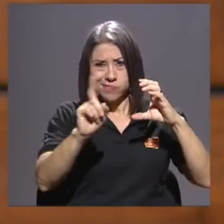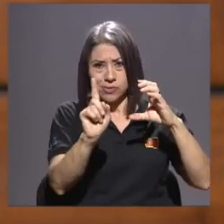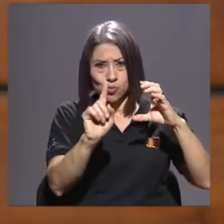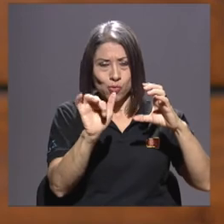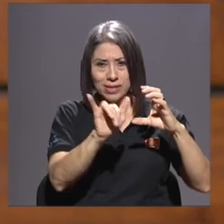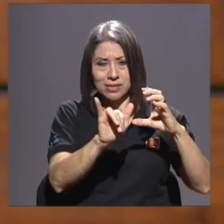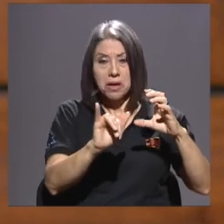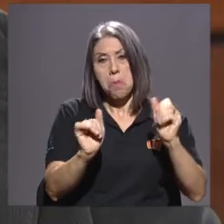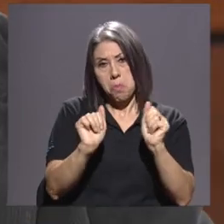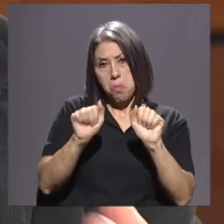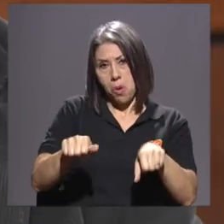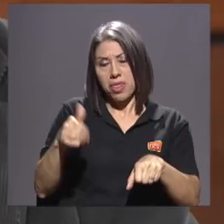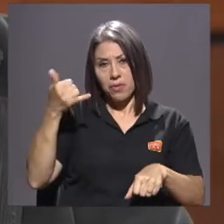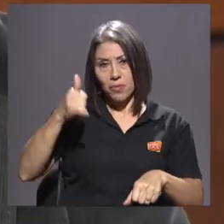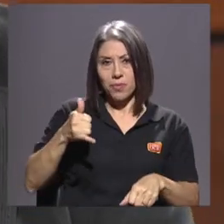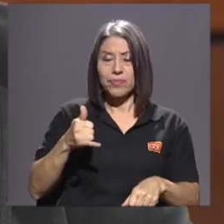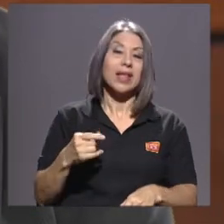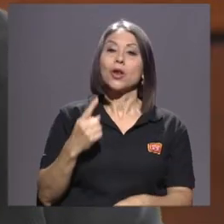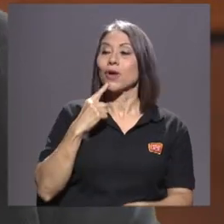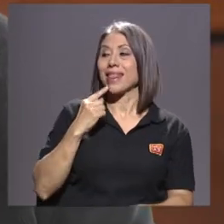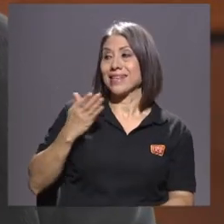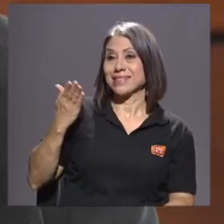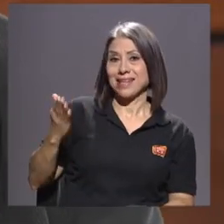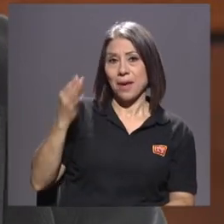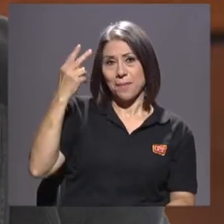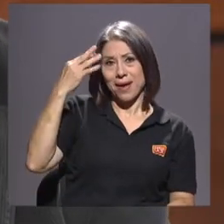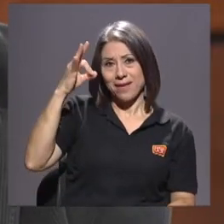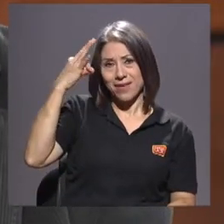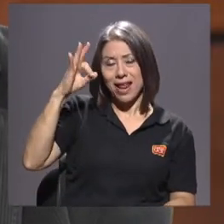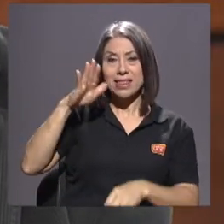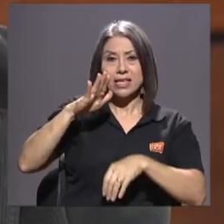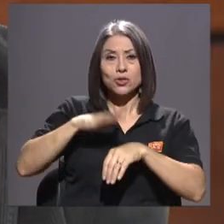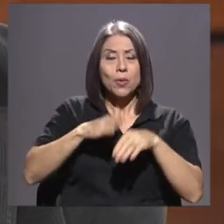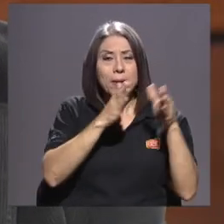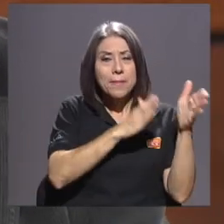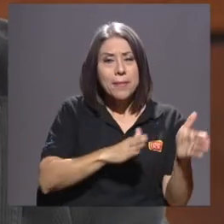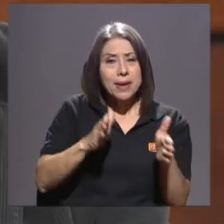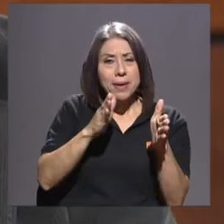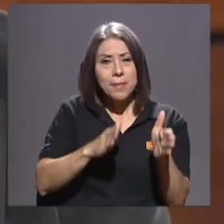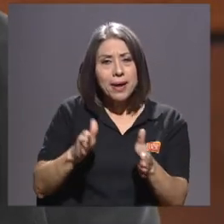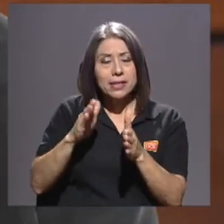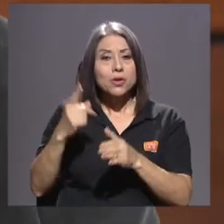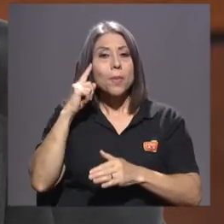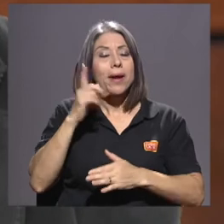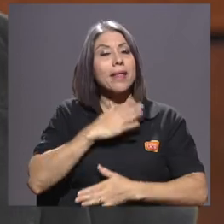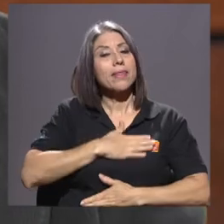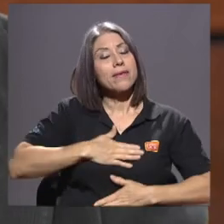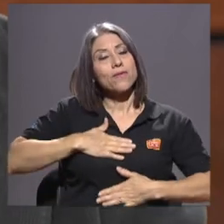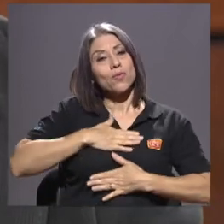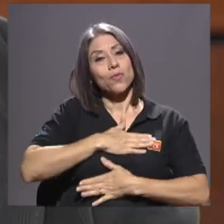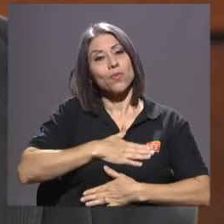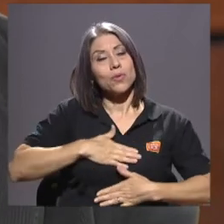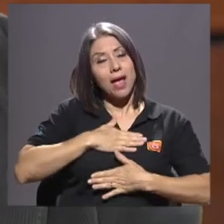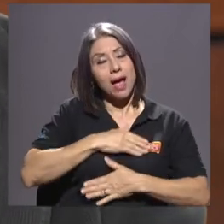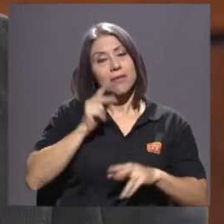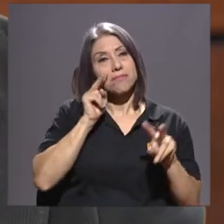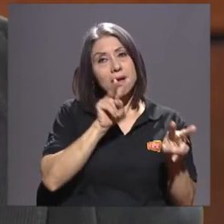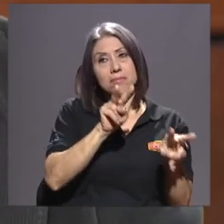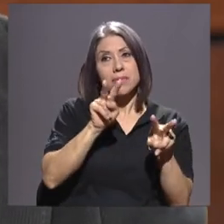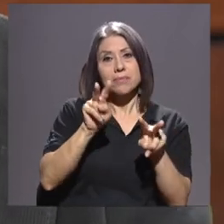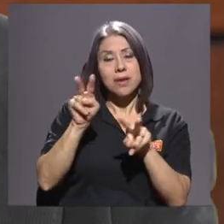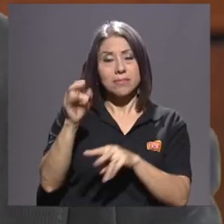María Fernanda de esa preparación, que me parece que es muy relevante esa pregunta, de que uno pueda disfrutar mejor una obra de estas,